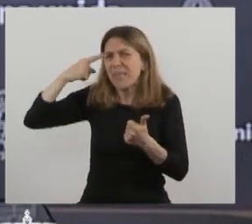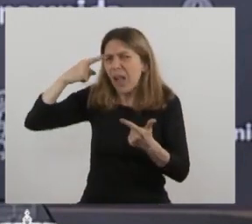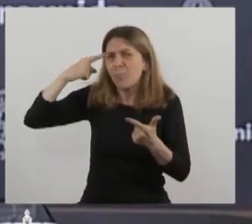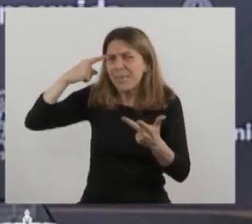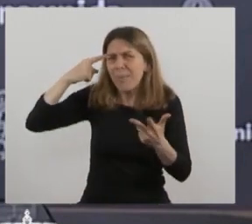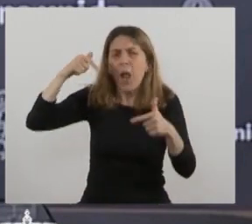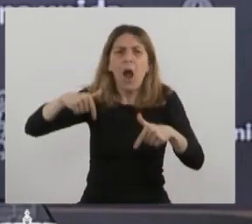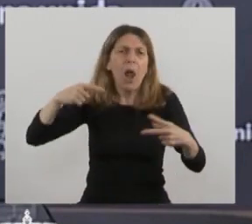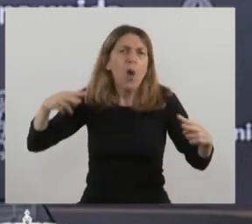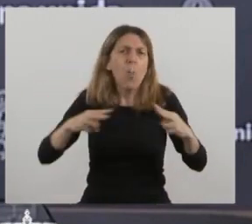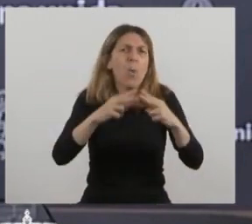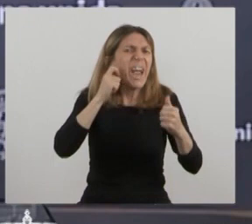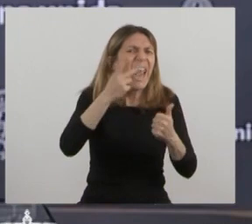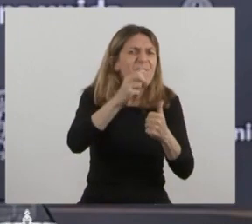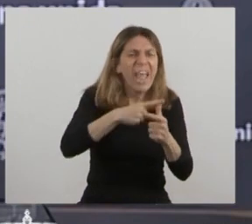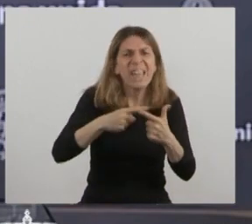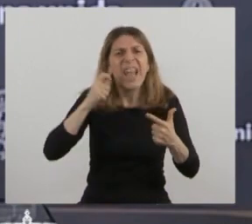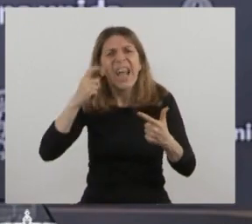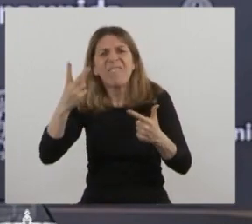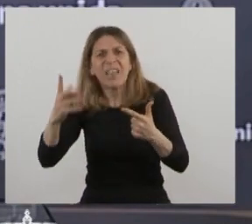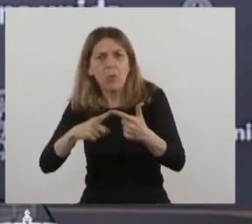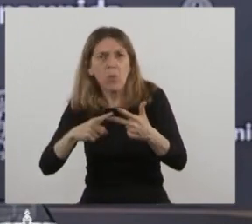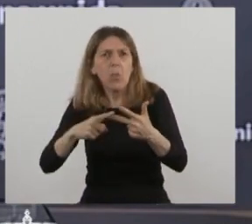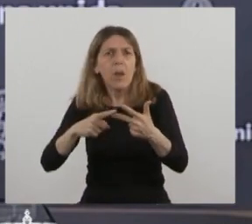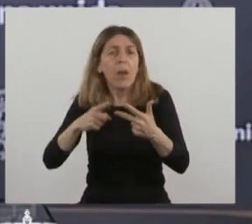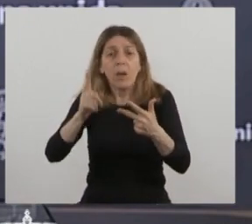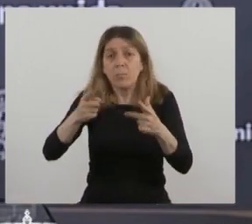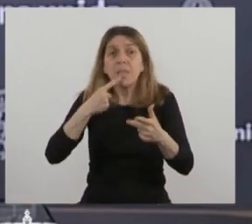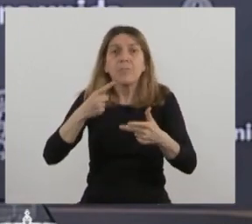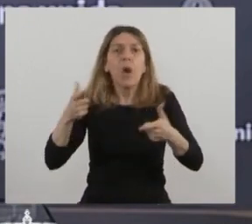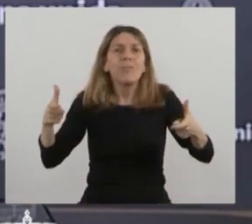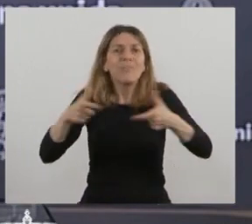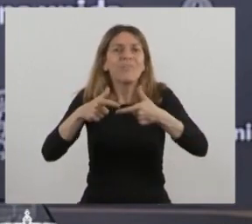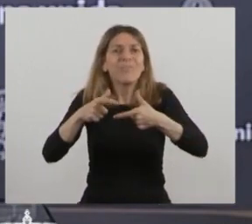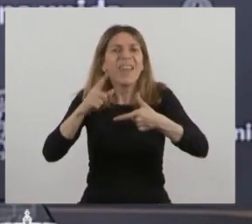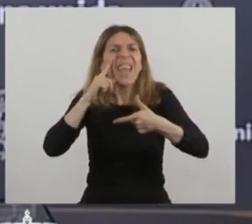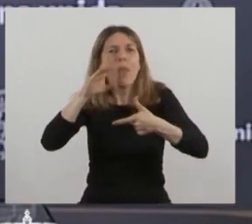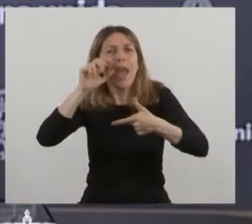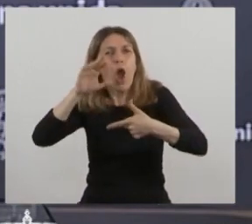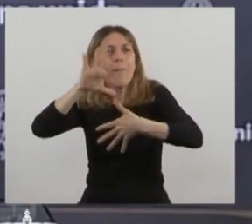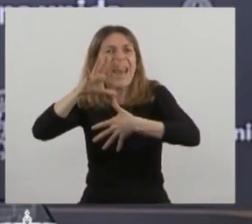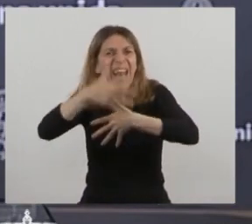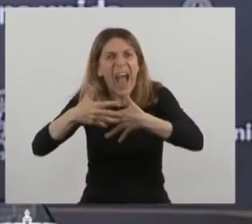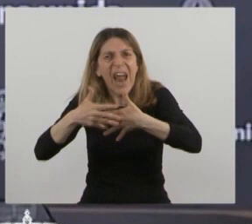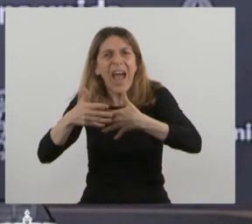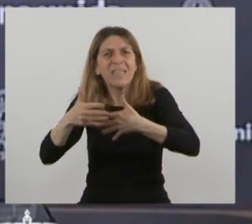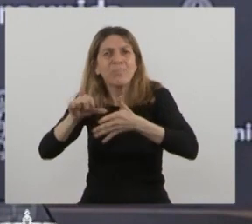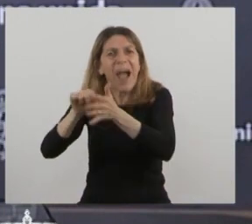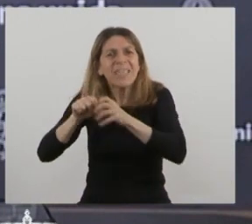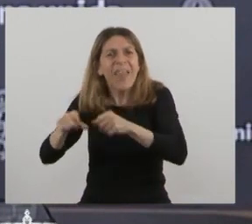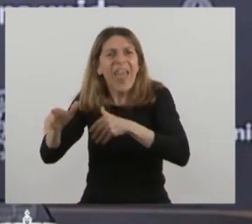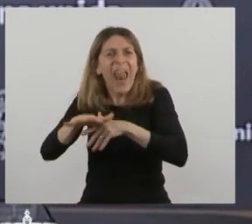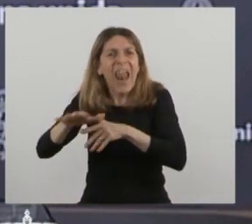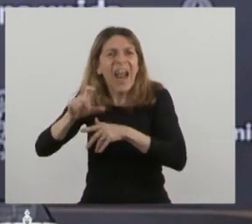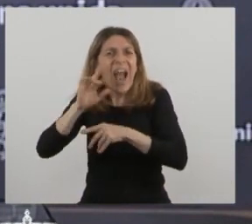Lo hicimos ahora en el G20, en el G24, en la Comunidad de Estados Latinoamericanos, en las Iscaribeñas, la CELAC y en esta propia